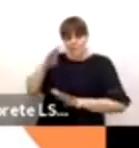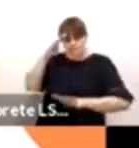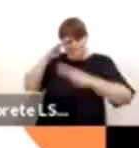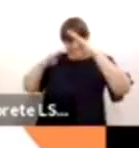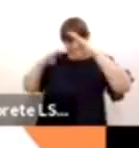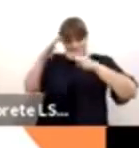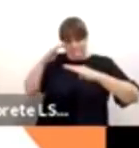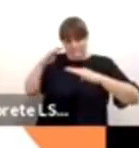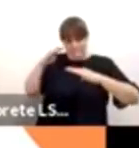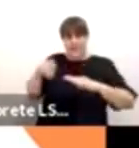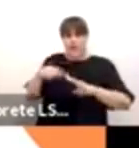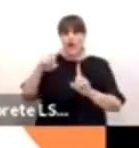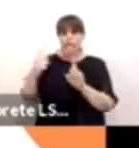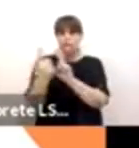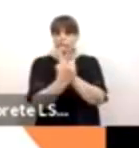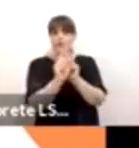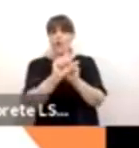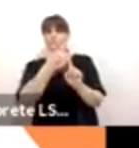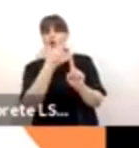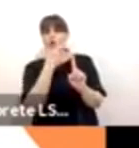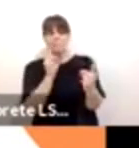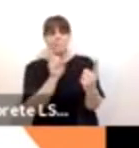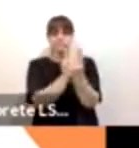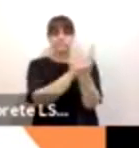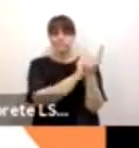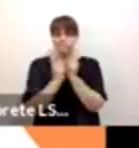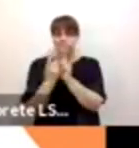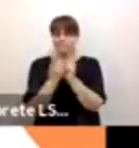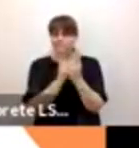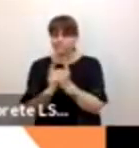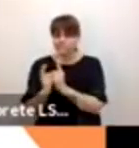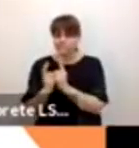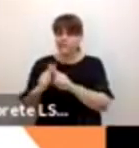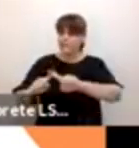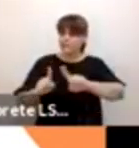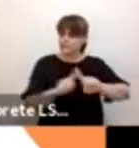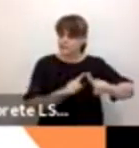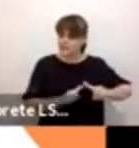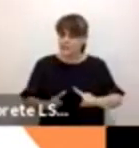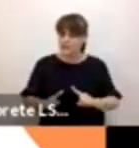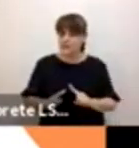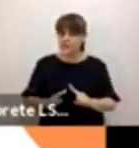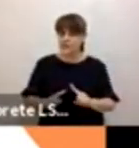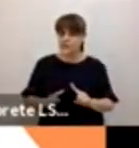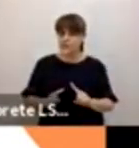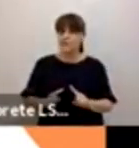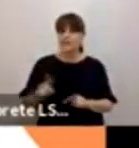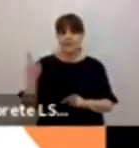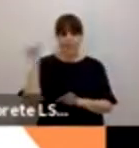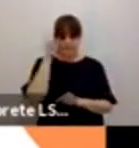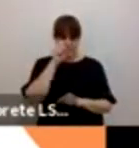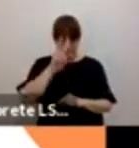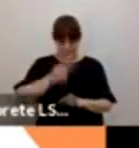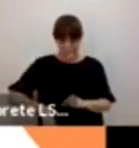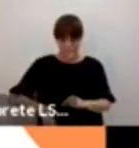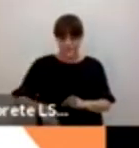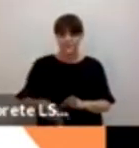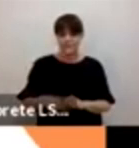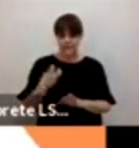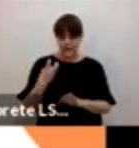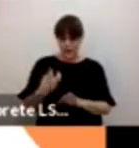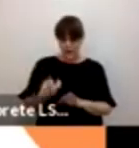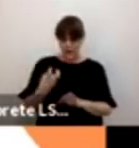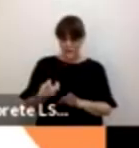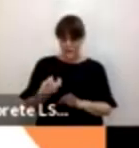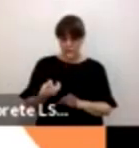hombre con todas aquellas personas que tengan una identidad diferente y compleja. Entonces, partir de ello abordamos temas de